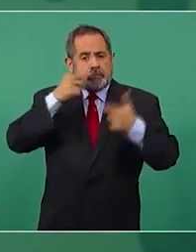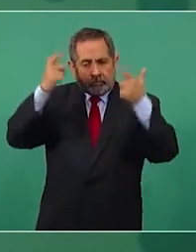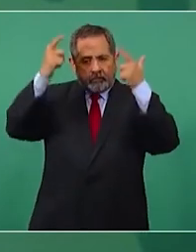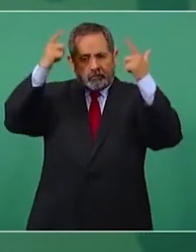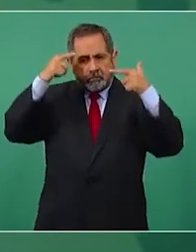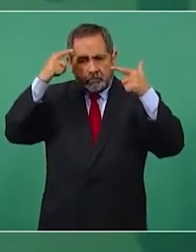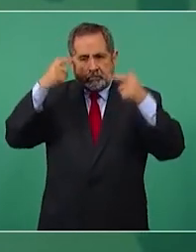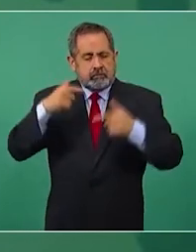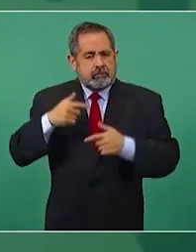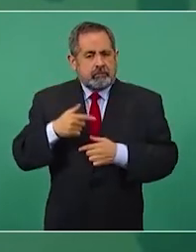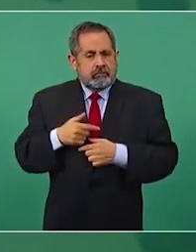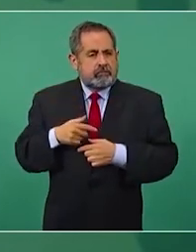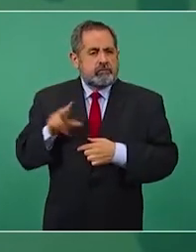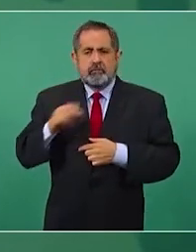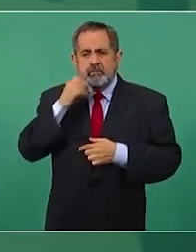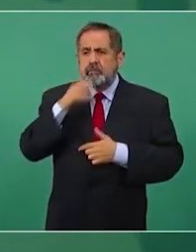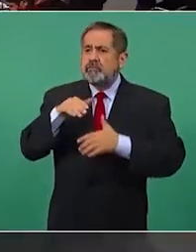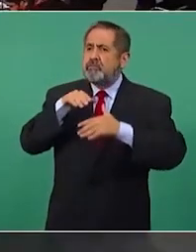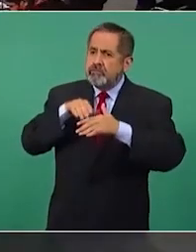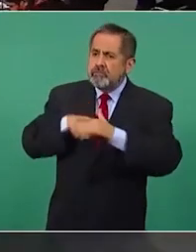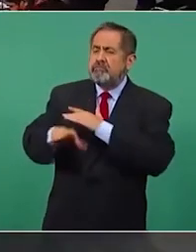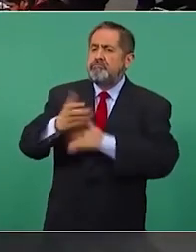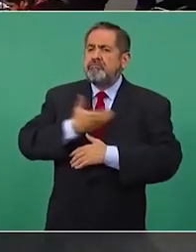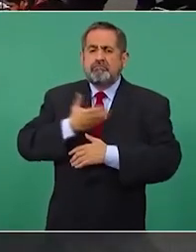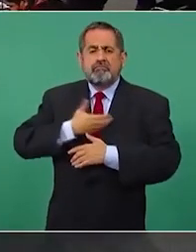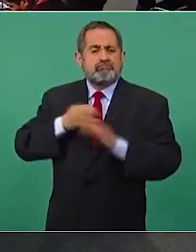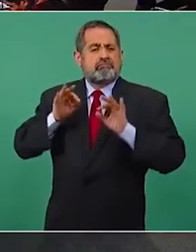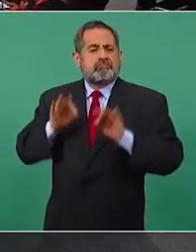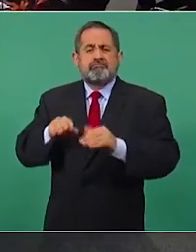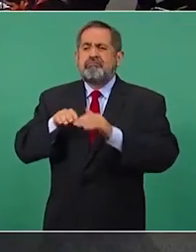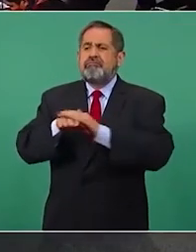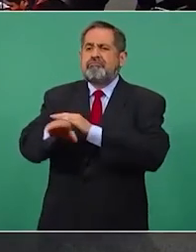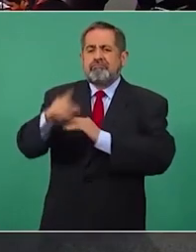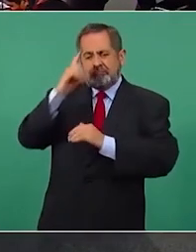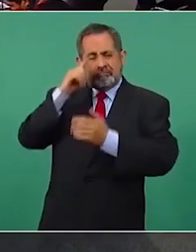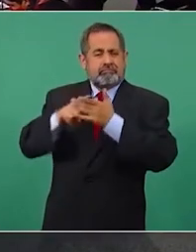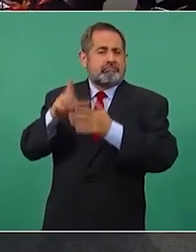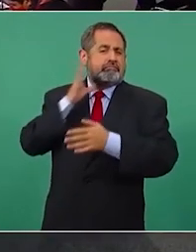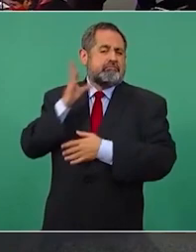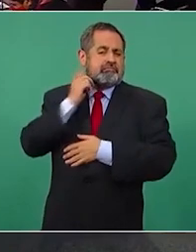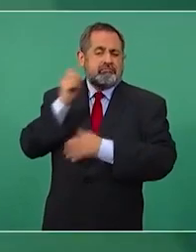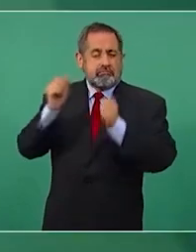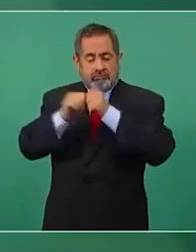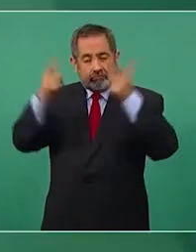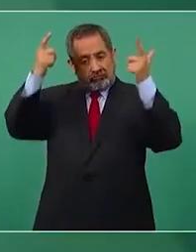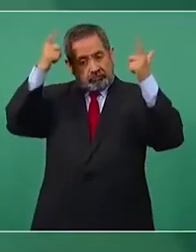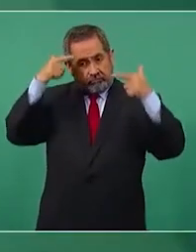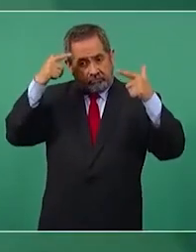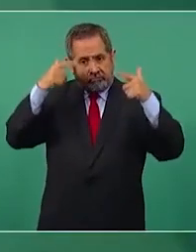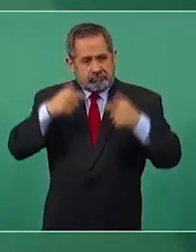Que yo no entrara al Palacio o a la Cámara de Diputados con sombrero.